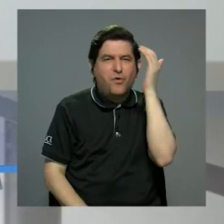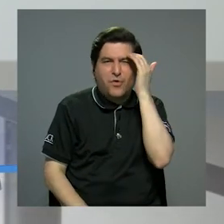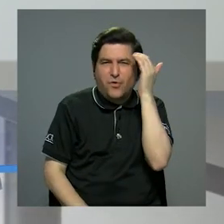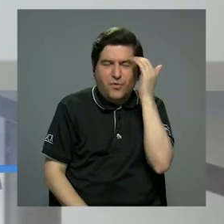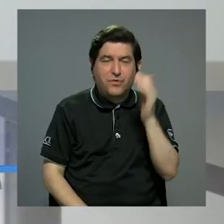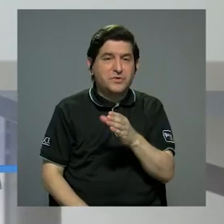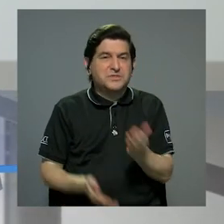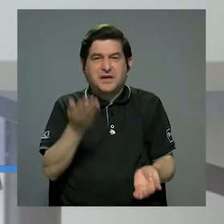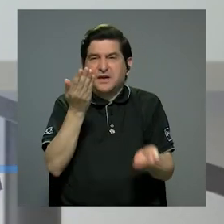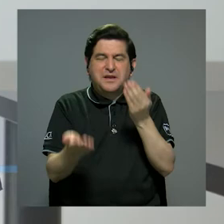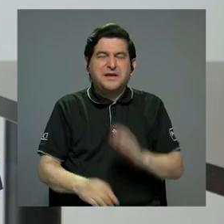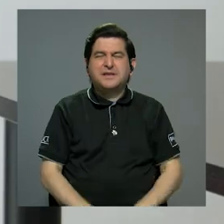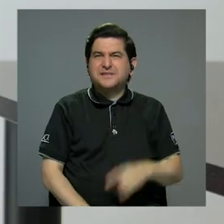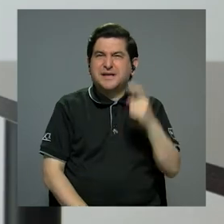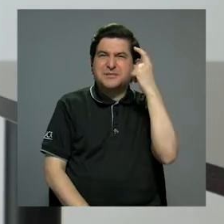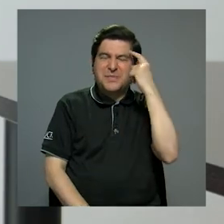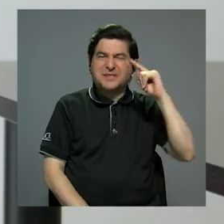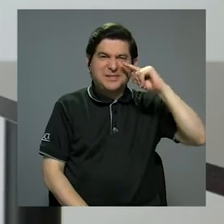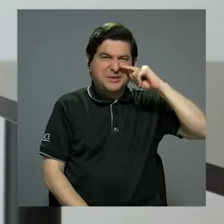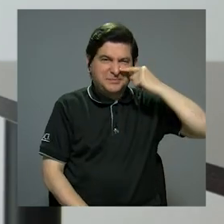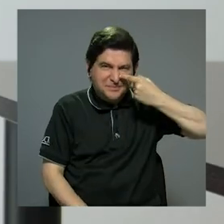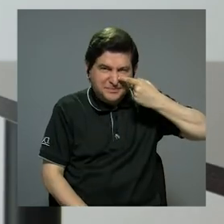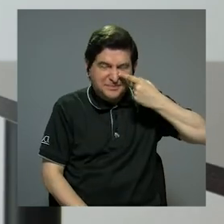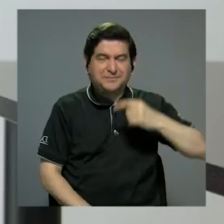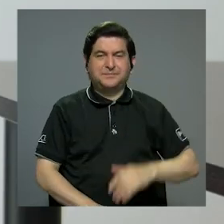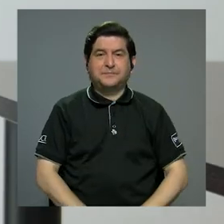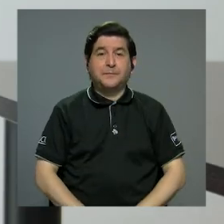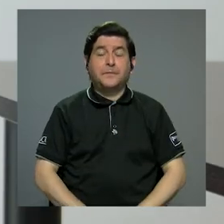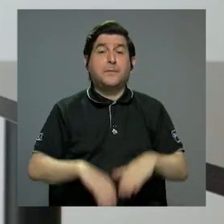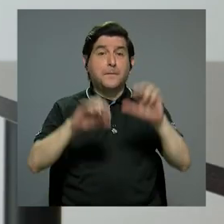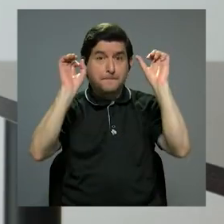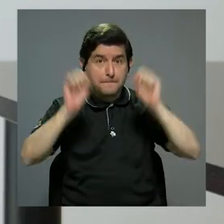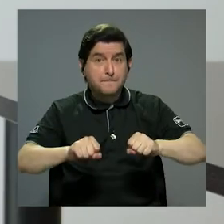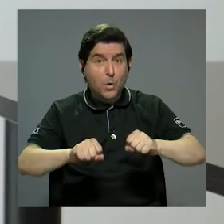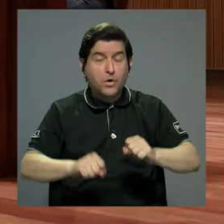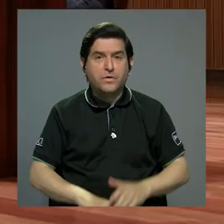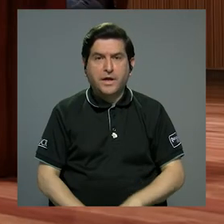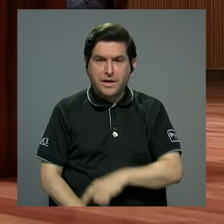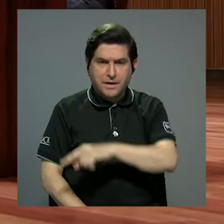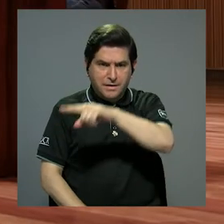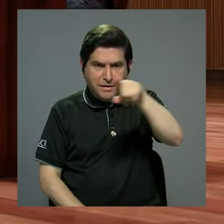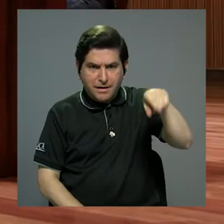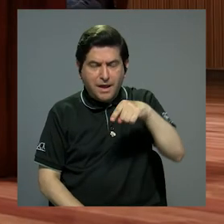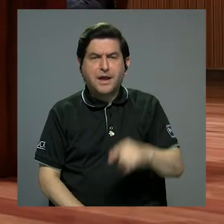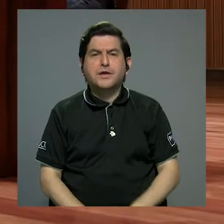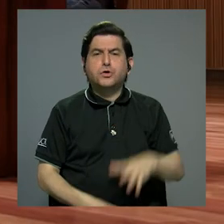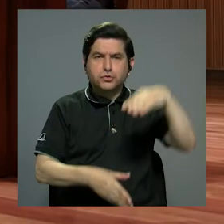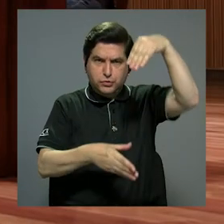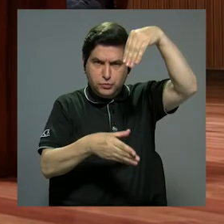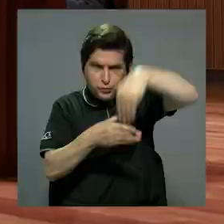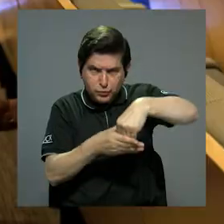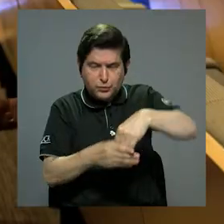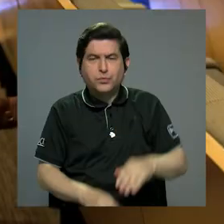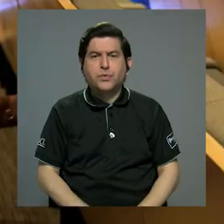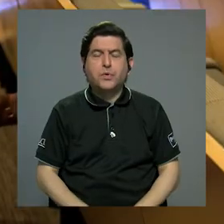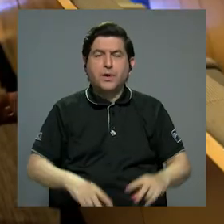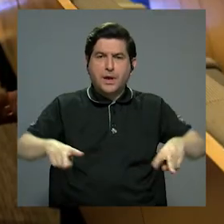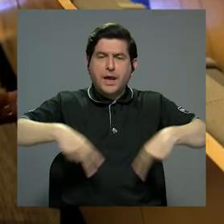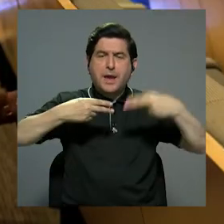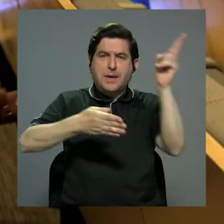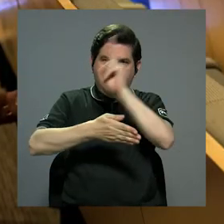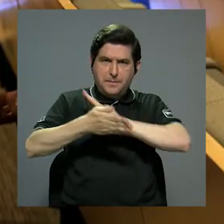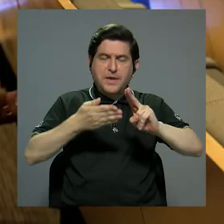verse inmersos dentro de esta vía universitaria, dentro de esta parte importante que es la representación estudiantil.